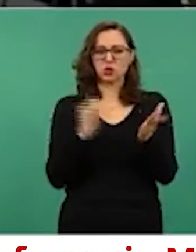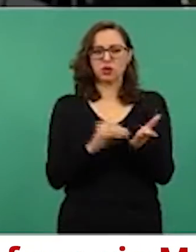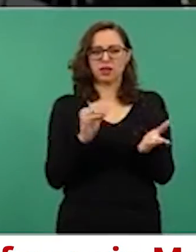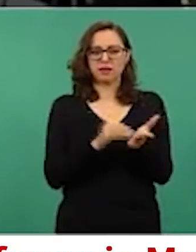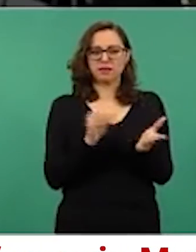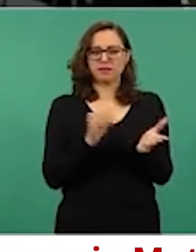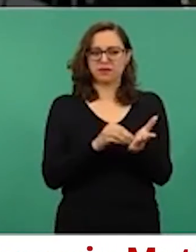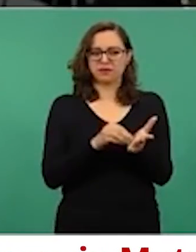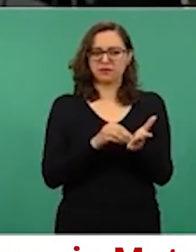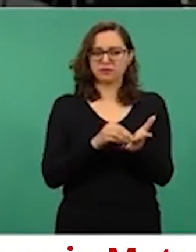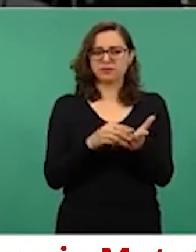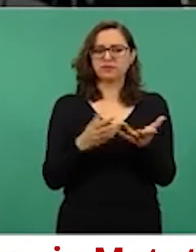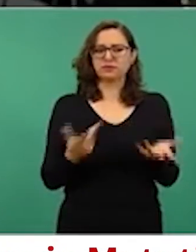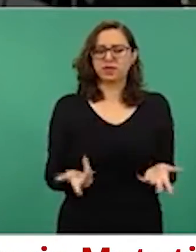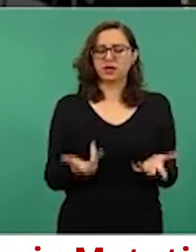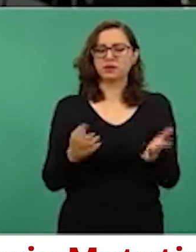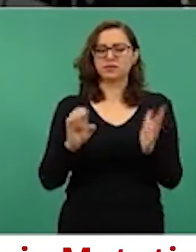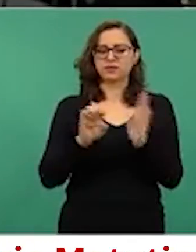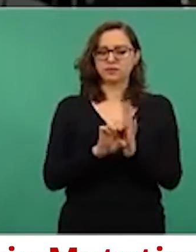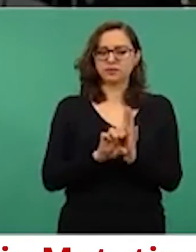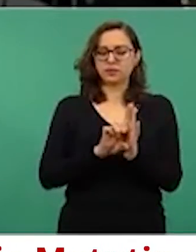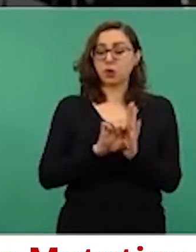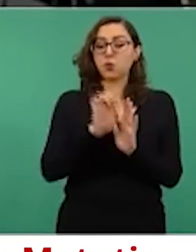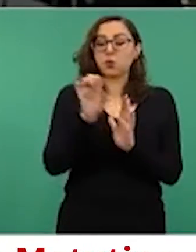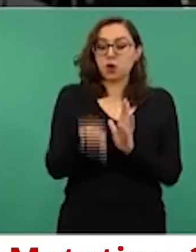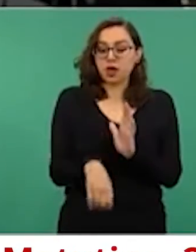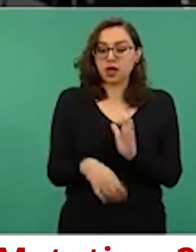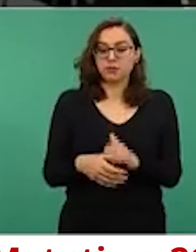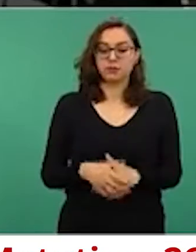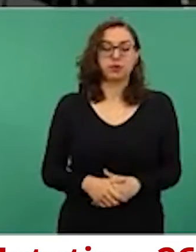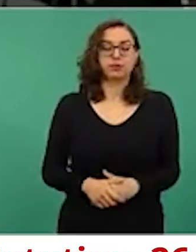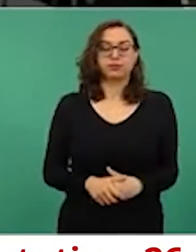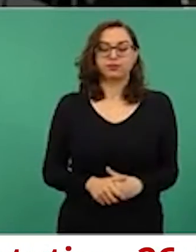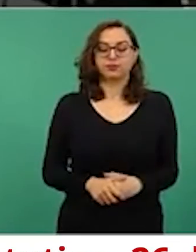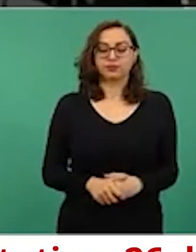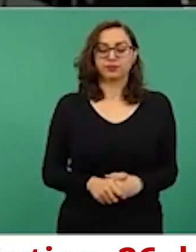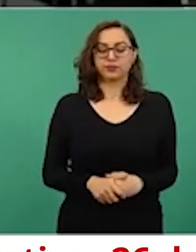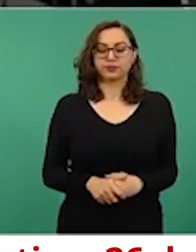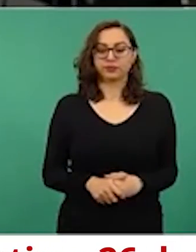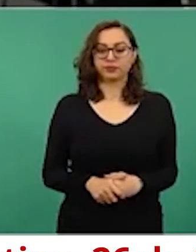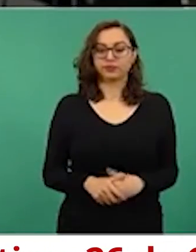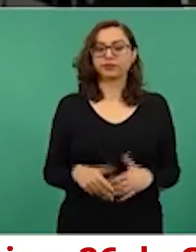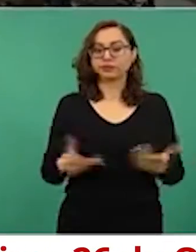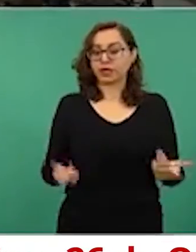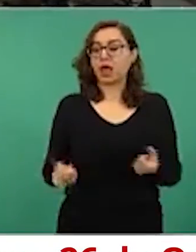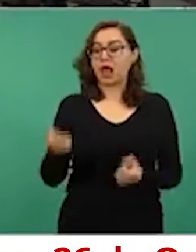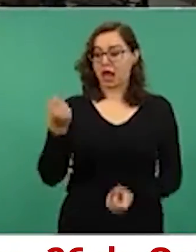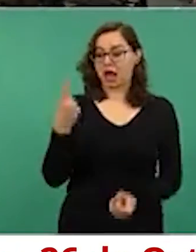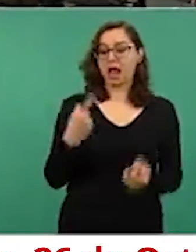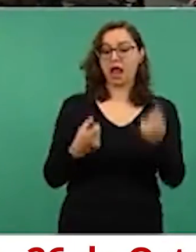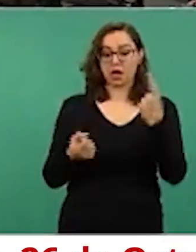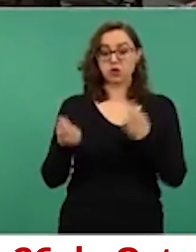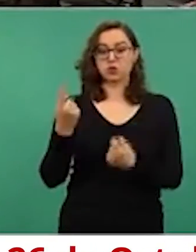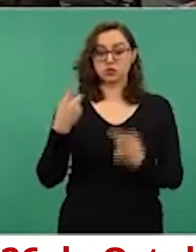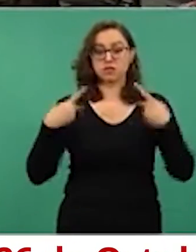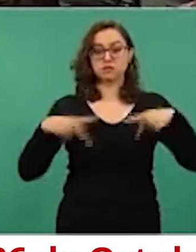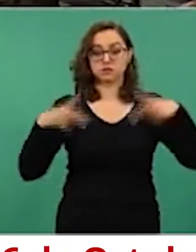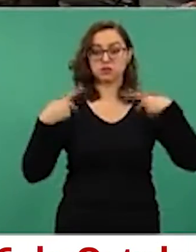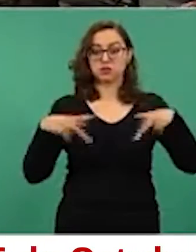ejemplo, ¿qué va a pasar con los detenidos que son quienes participaron en el homicidio de